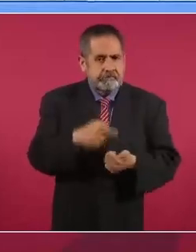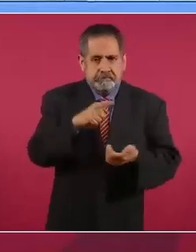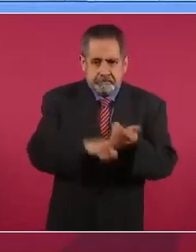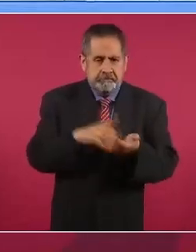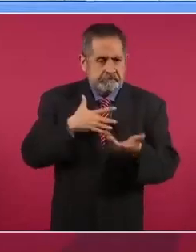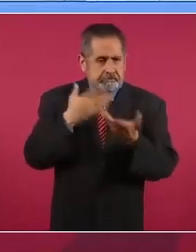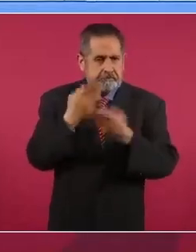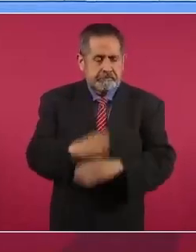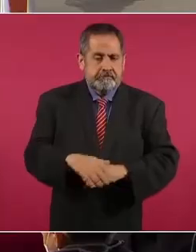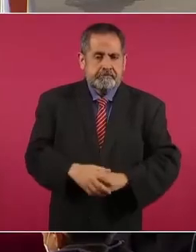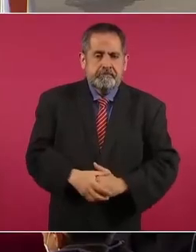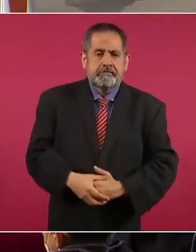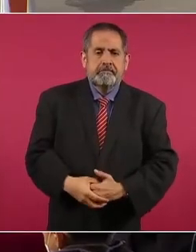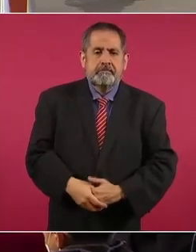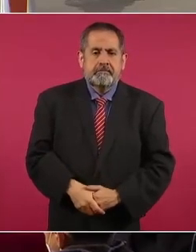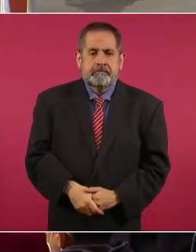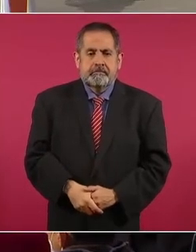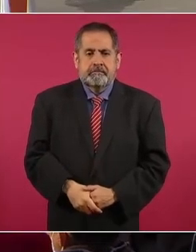Adelante.